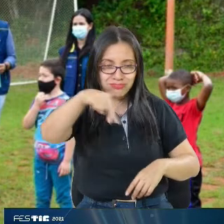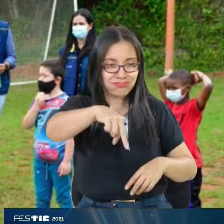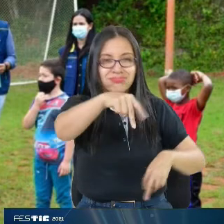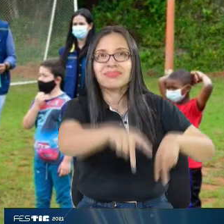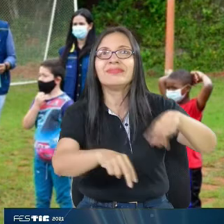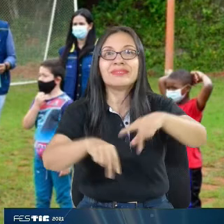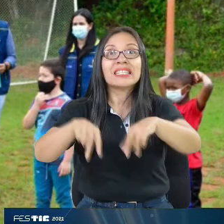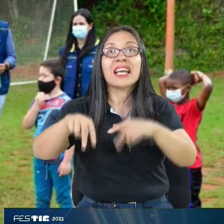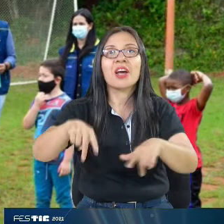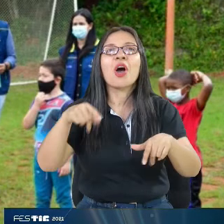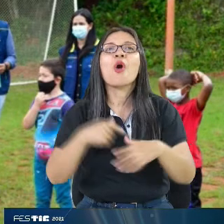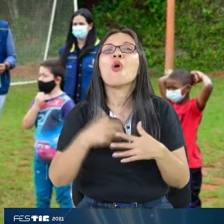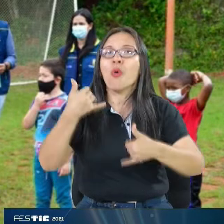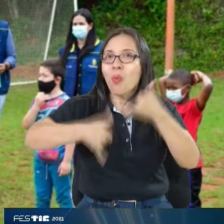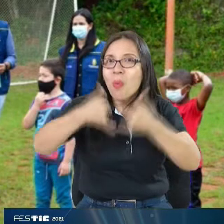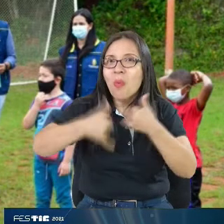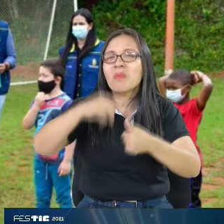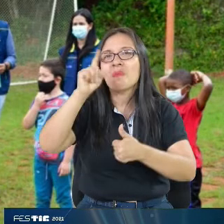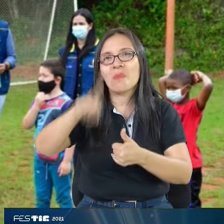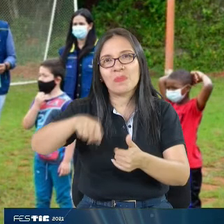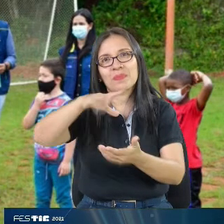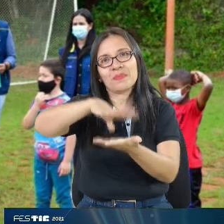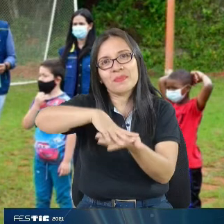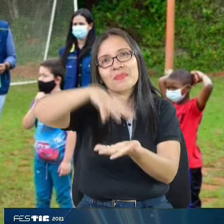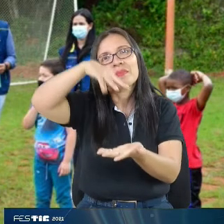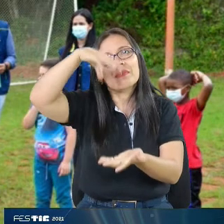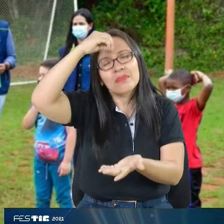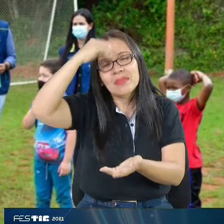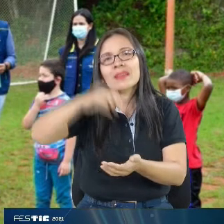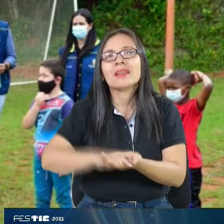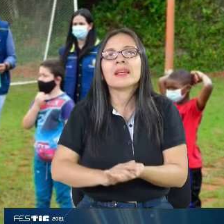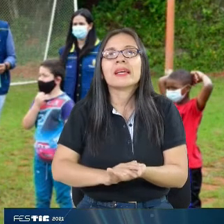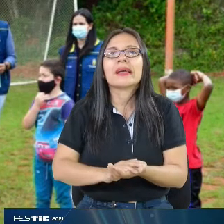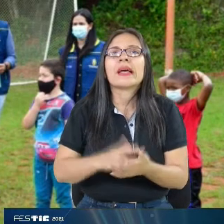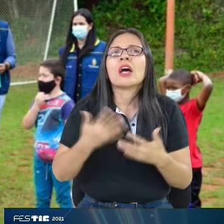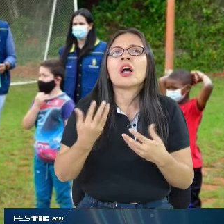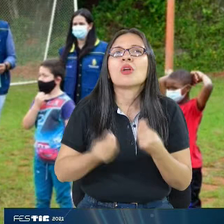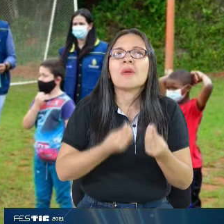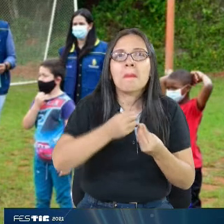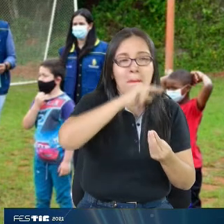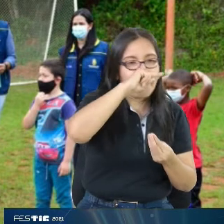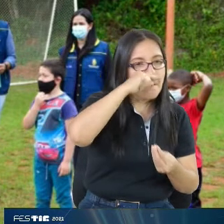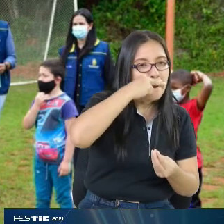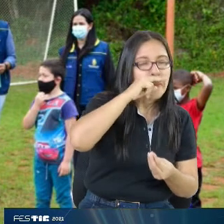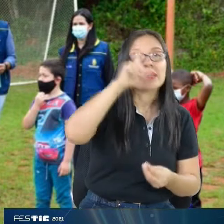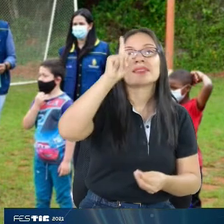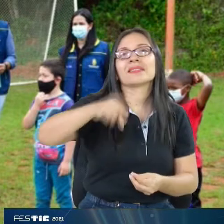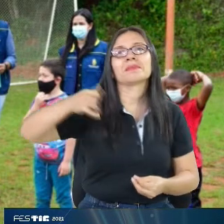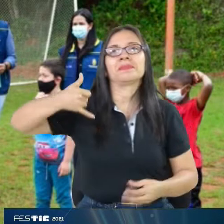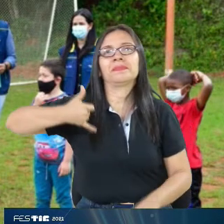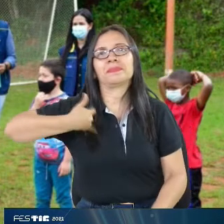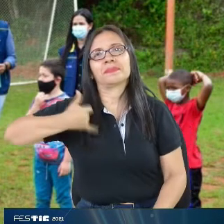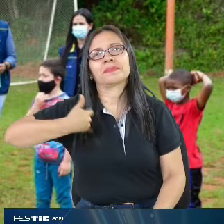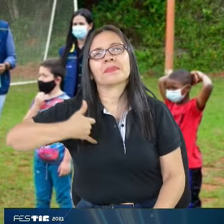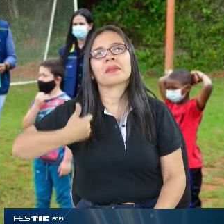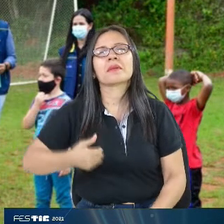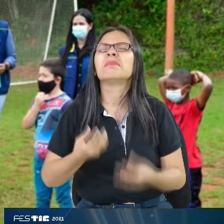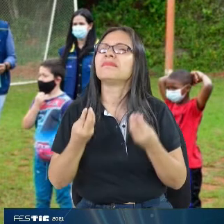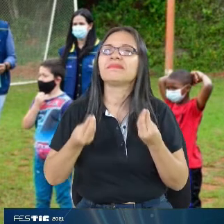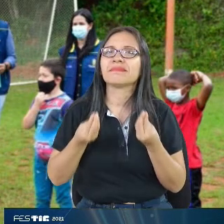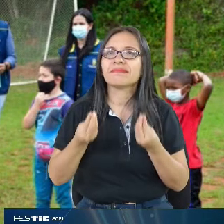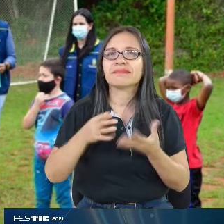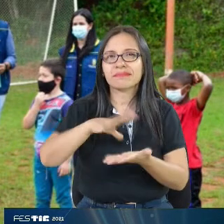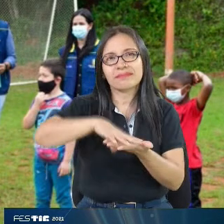vez. Entonces, es como actividades para niños y jóvenes que se han hecho puntualmente para que ellos también